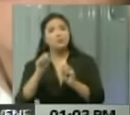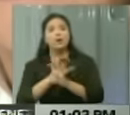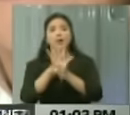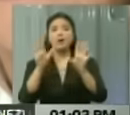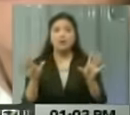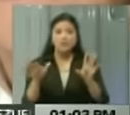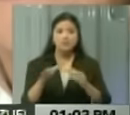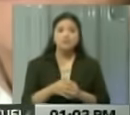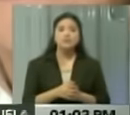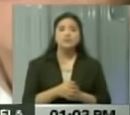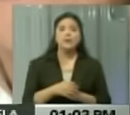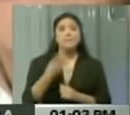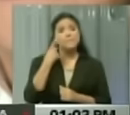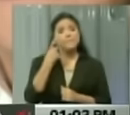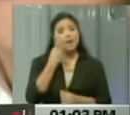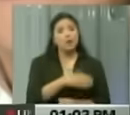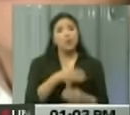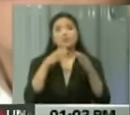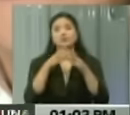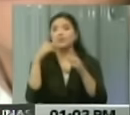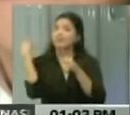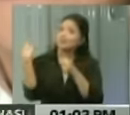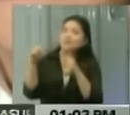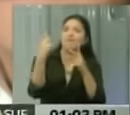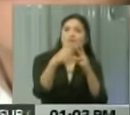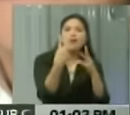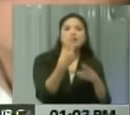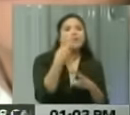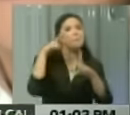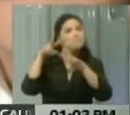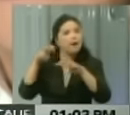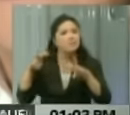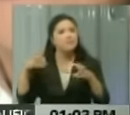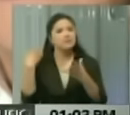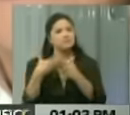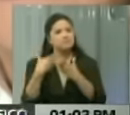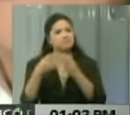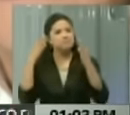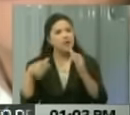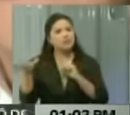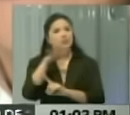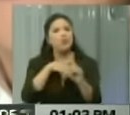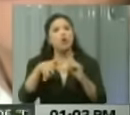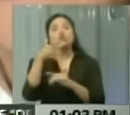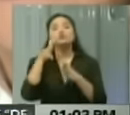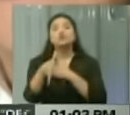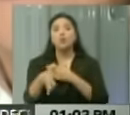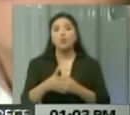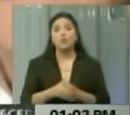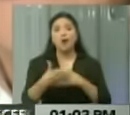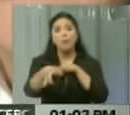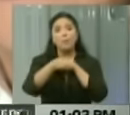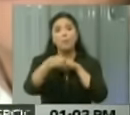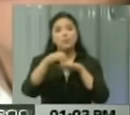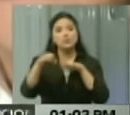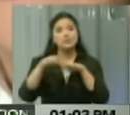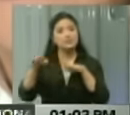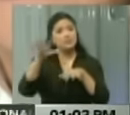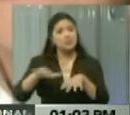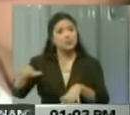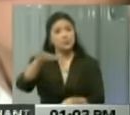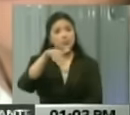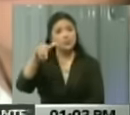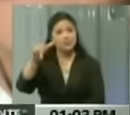envían comisiones diferentes para investigar todo el caso en lo que es lo largo y ancho del municipio Sifonte,